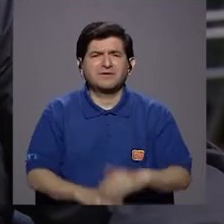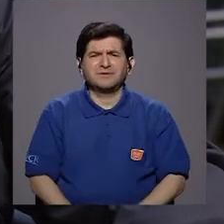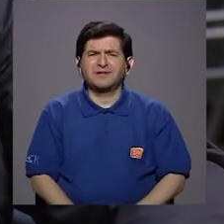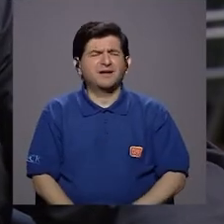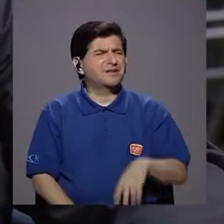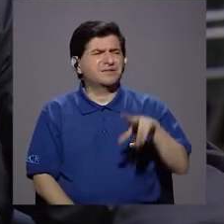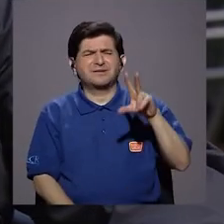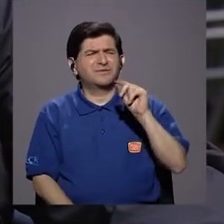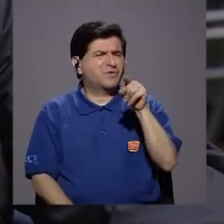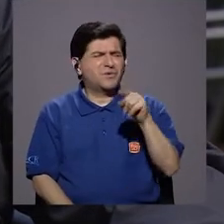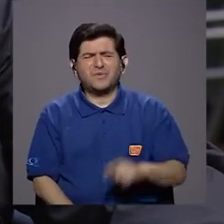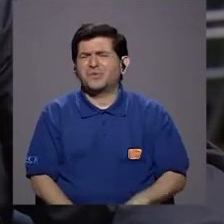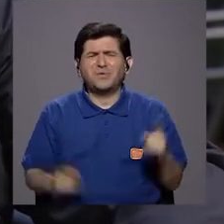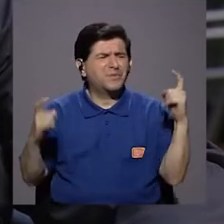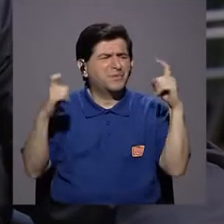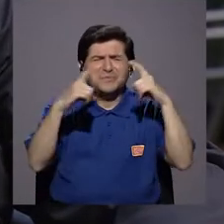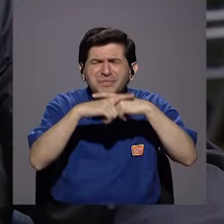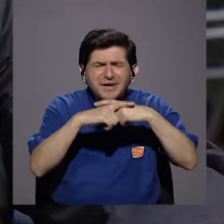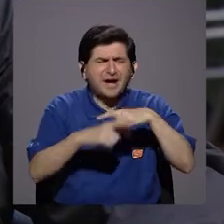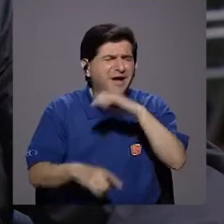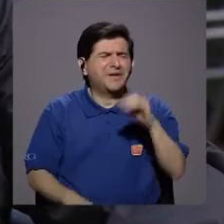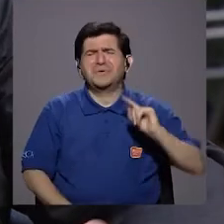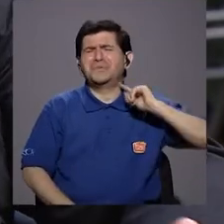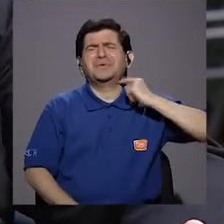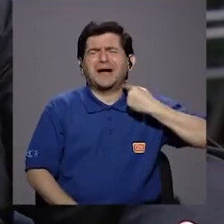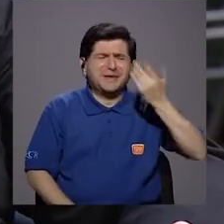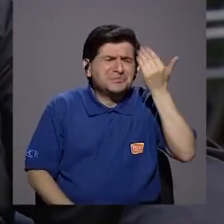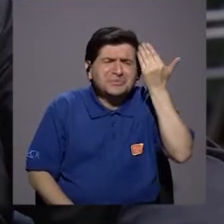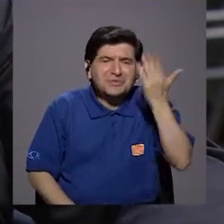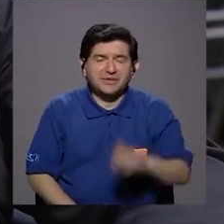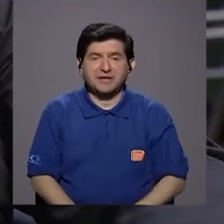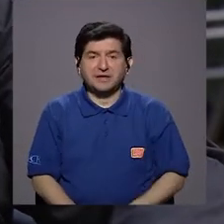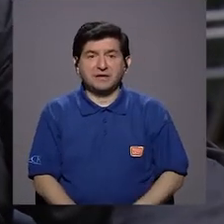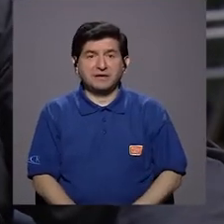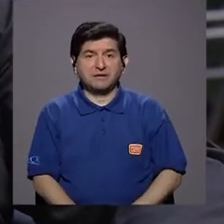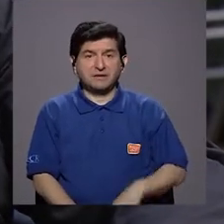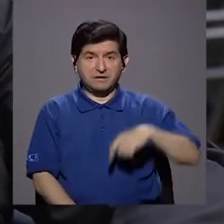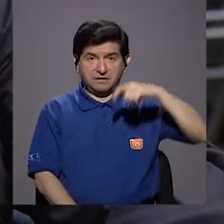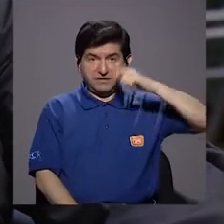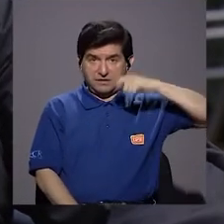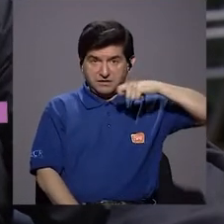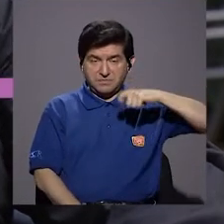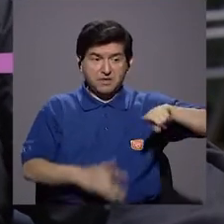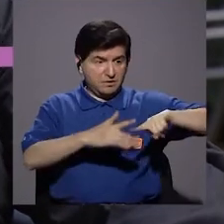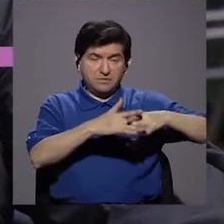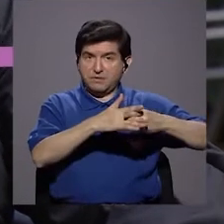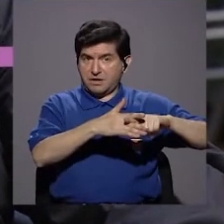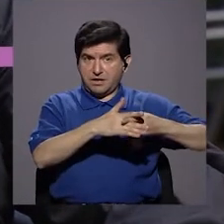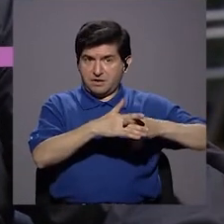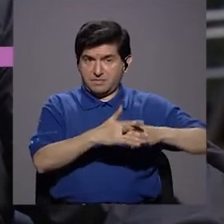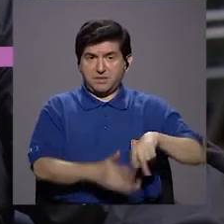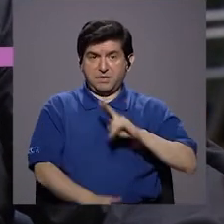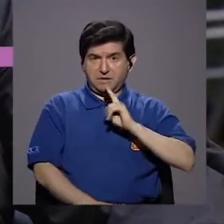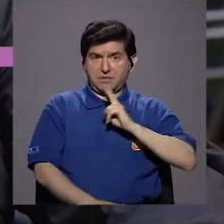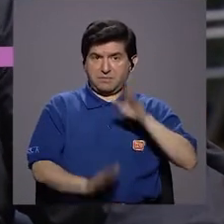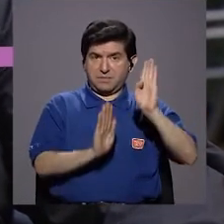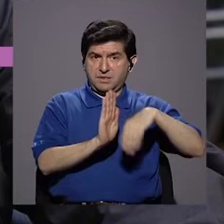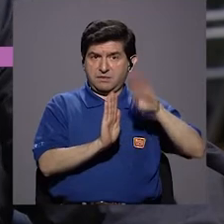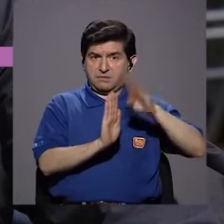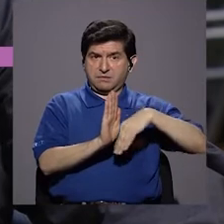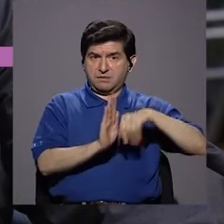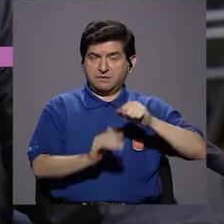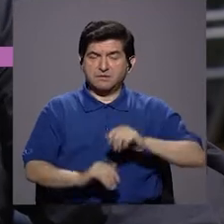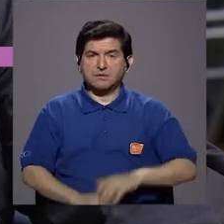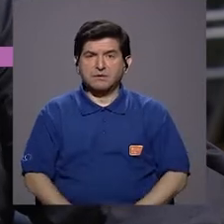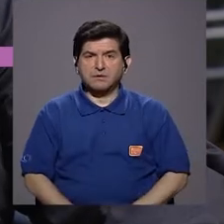facultad, no es que por qué esto es tan complicado o por qué es tan caro. El cepillo de dientes es una herramienta realmente